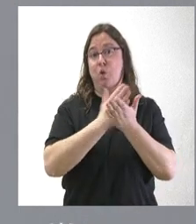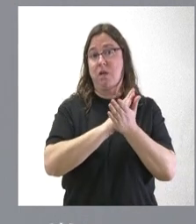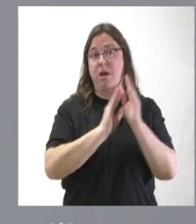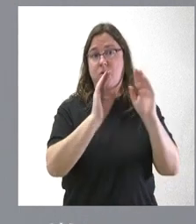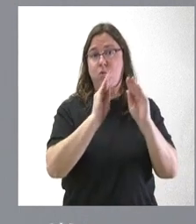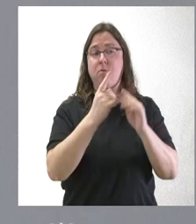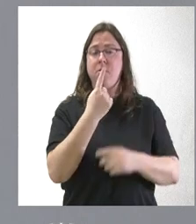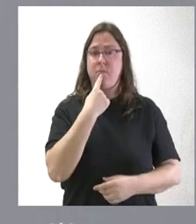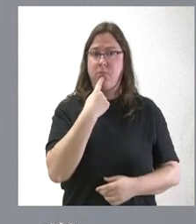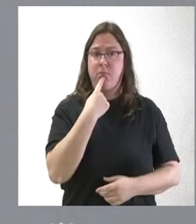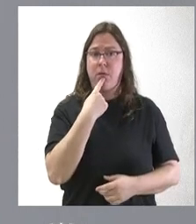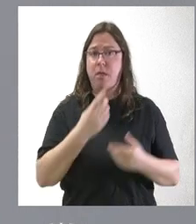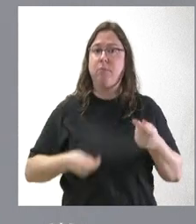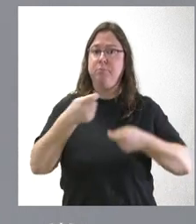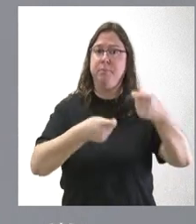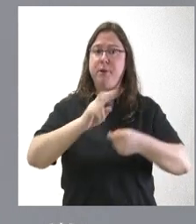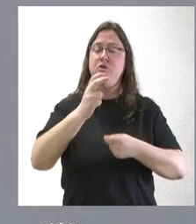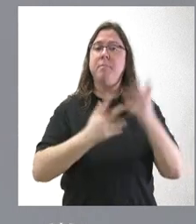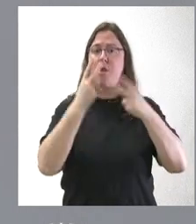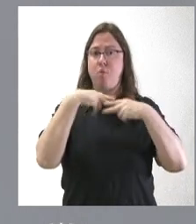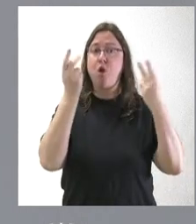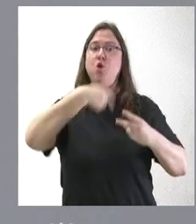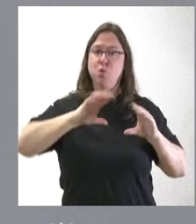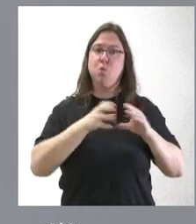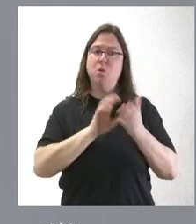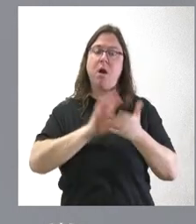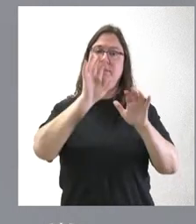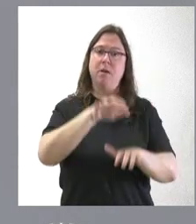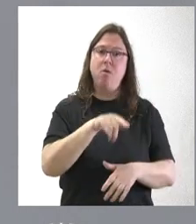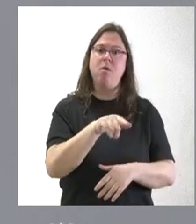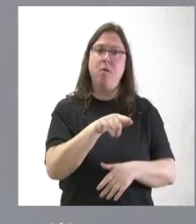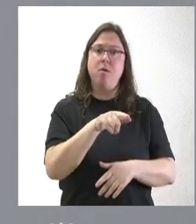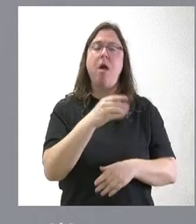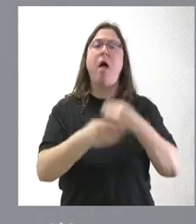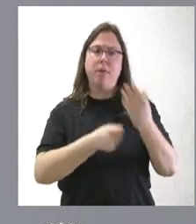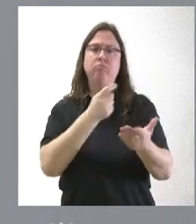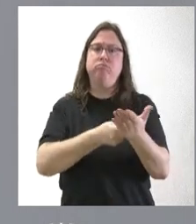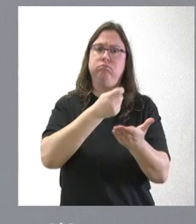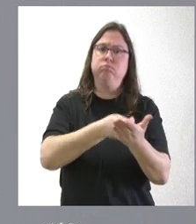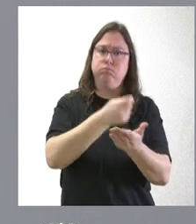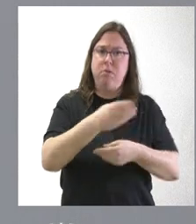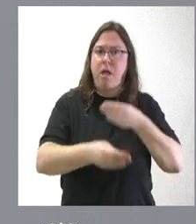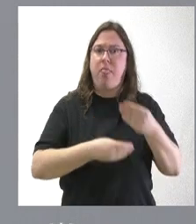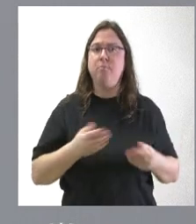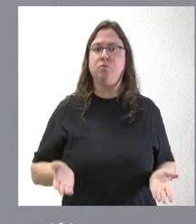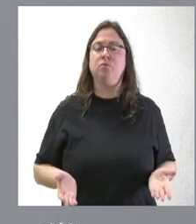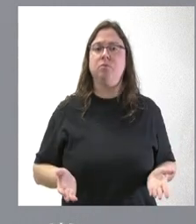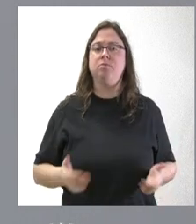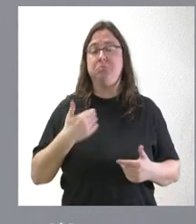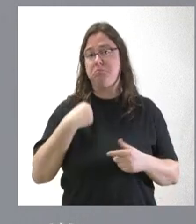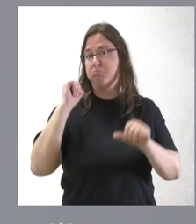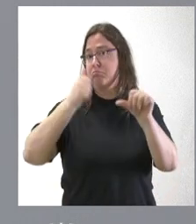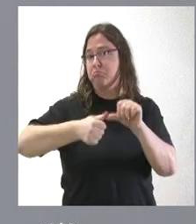prevé aportaciones de otras Administraciones públicas. Nosotros de la Junta de Castilla y León hacemos las aportaciones que estamos